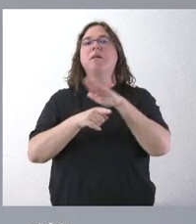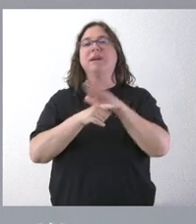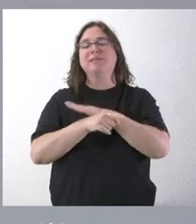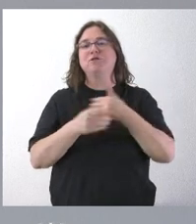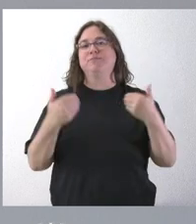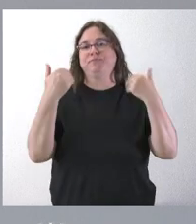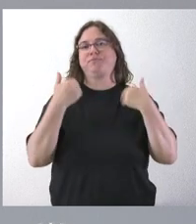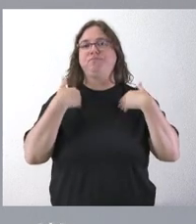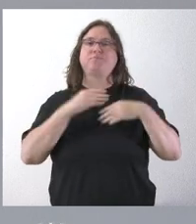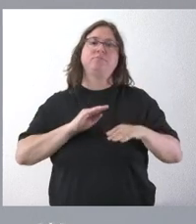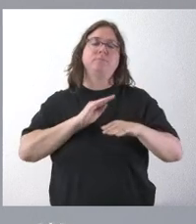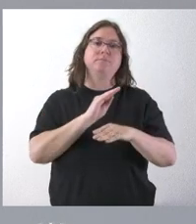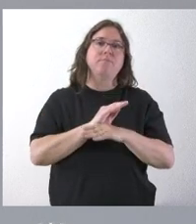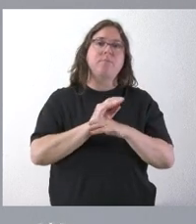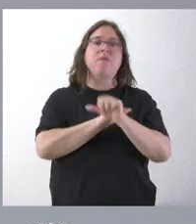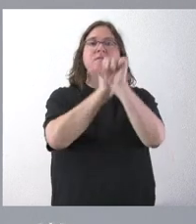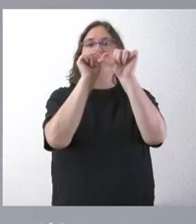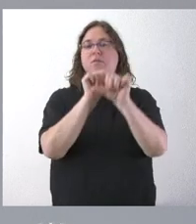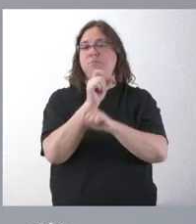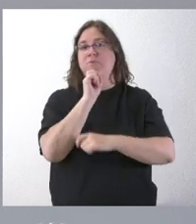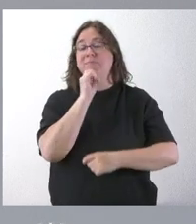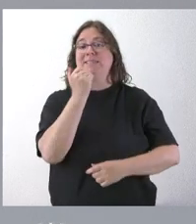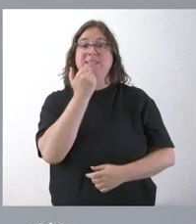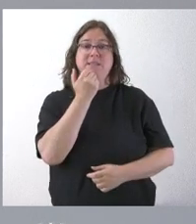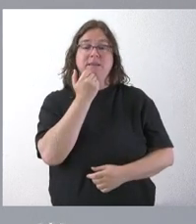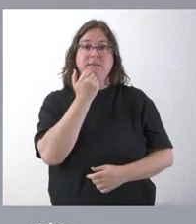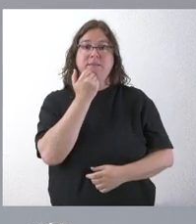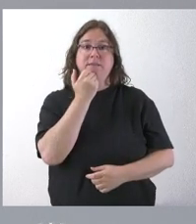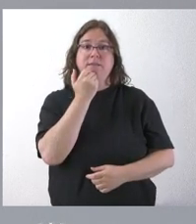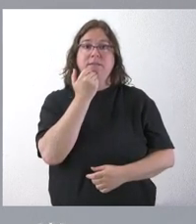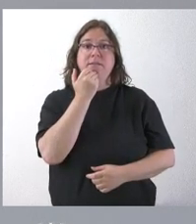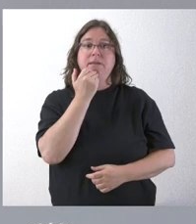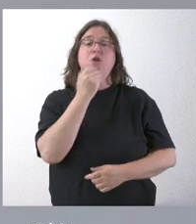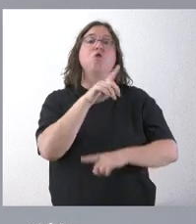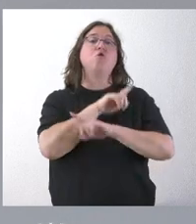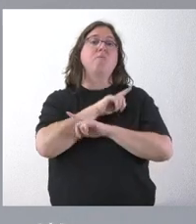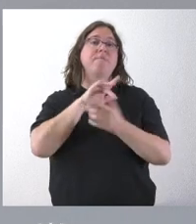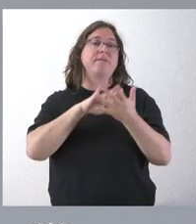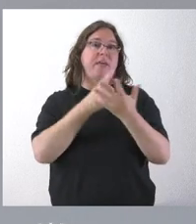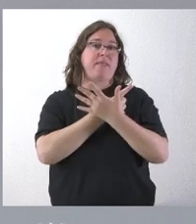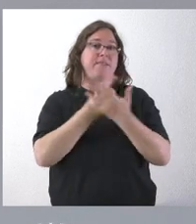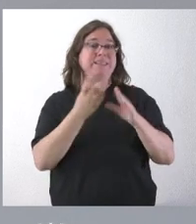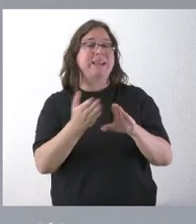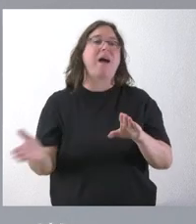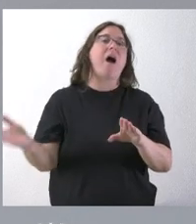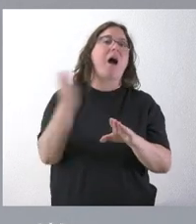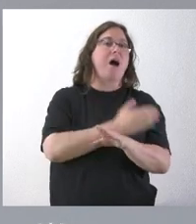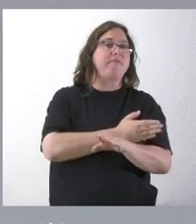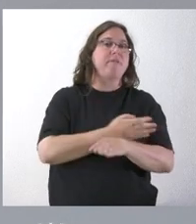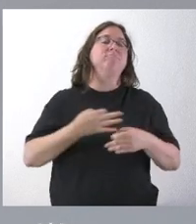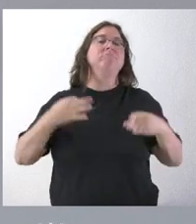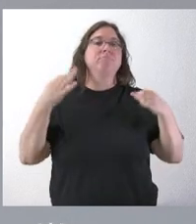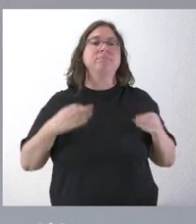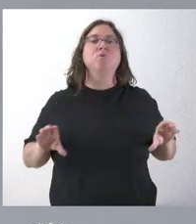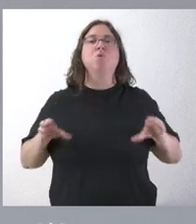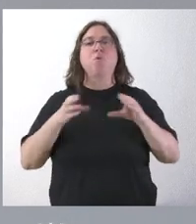correspondiente ayuda, de tal manera que, antes del 16 de noviembre, nos conste en la Junta de Castilla